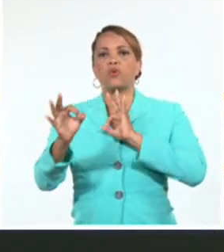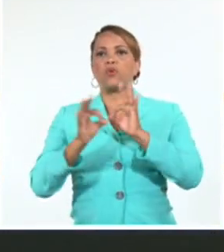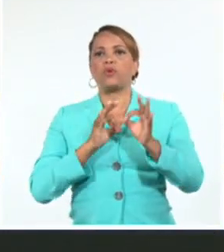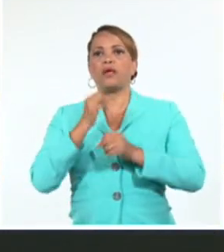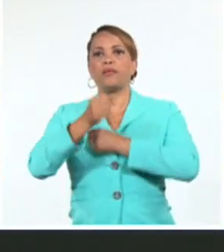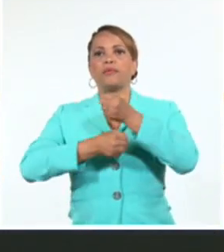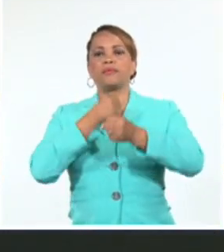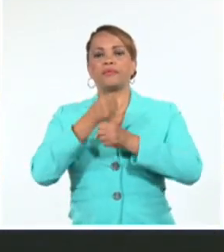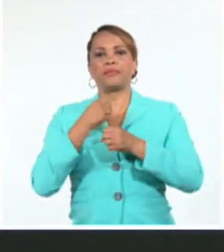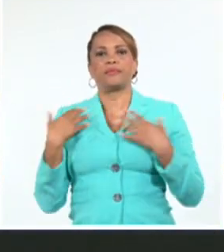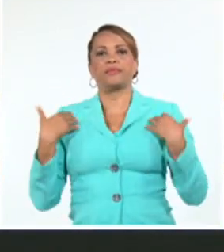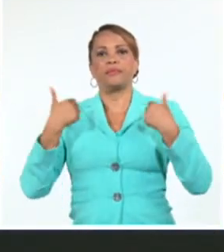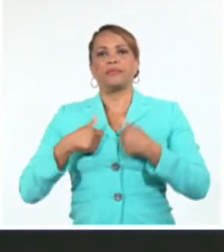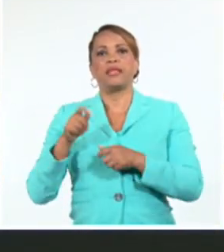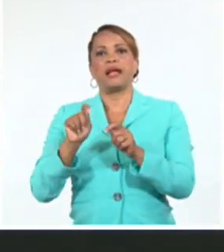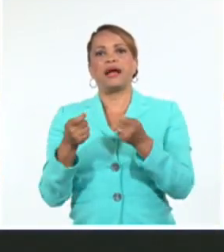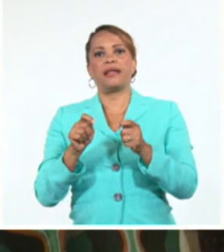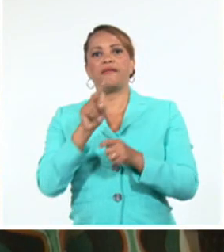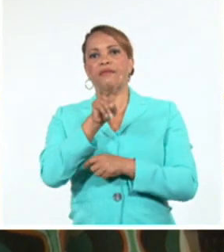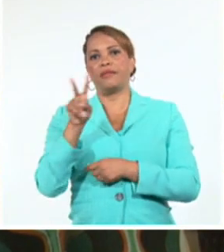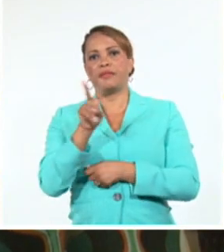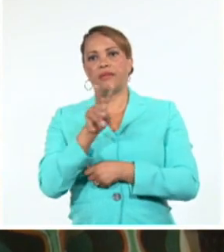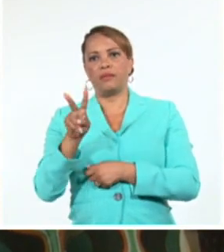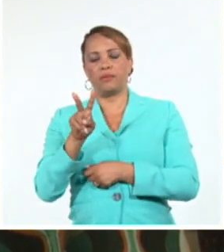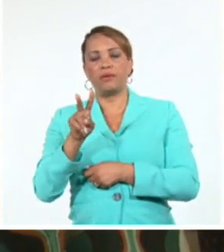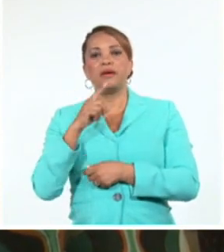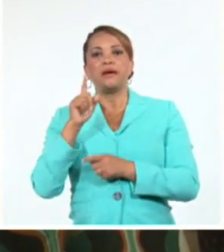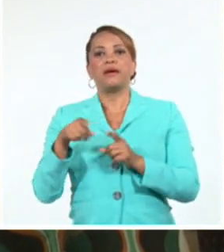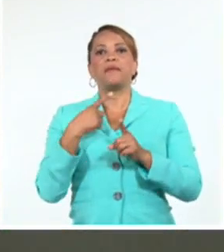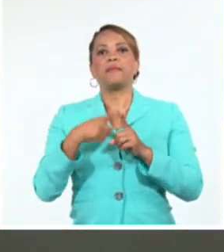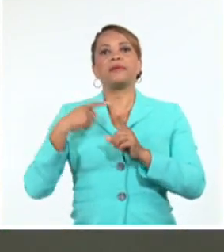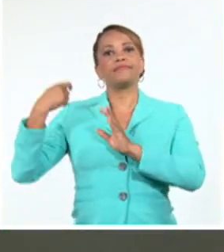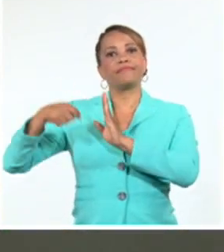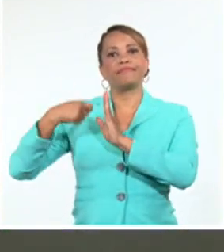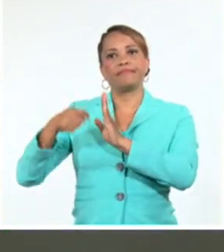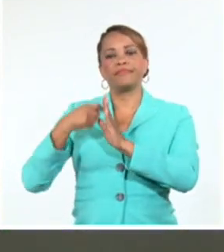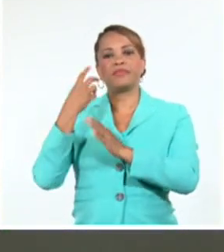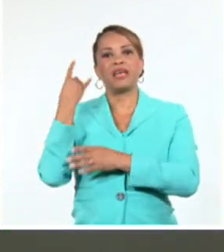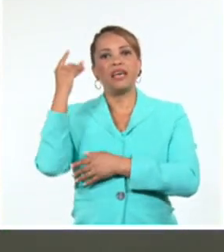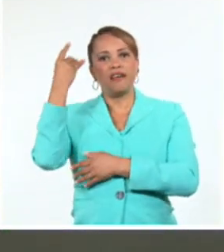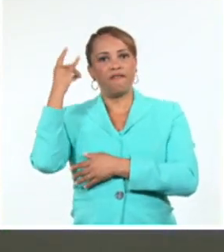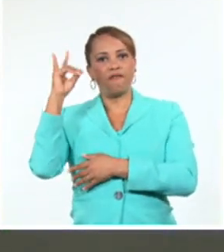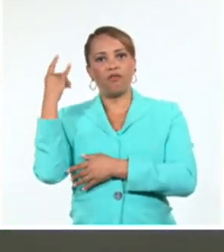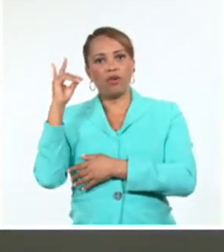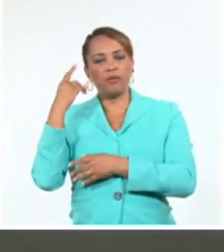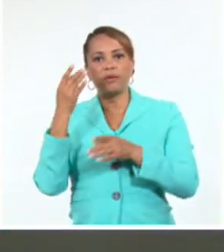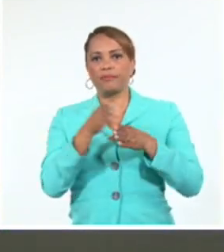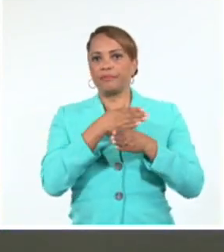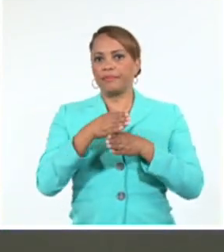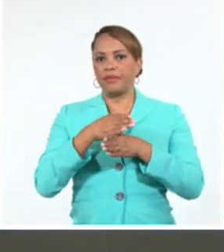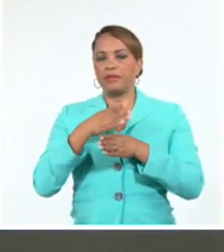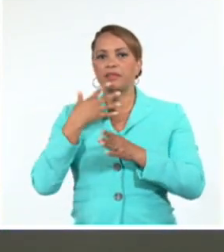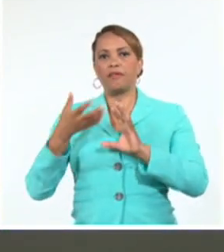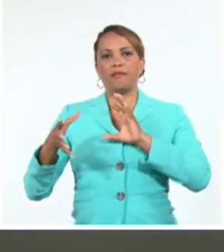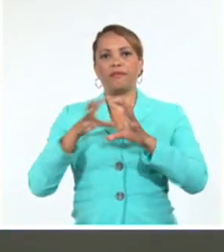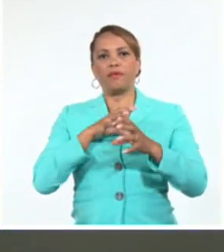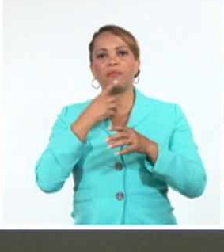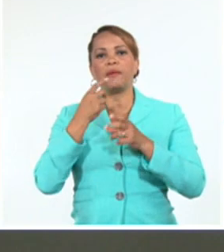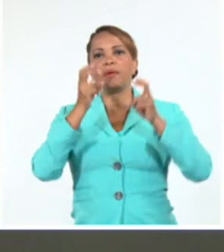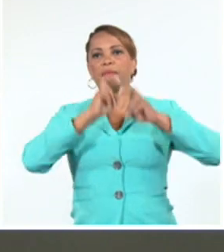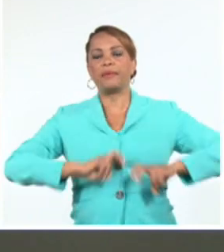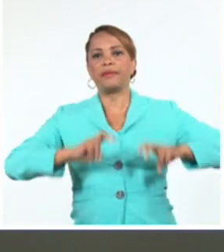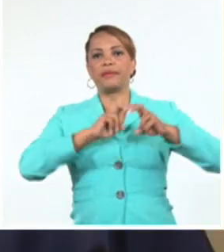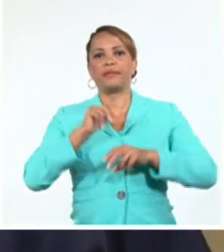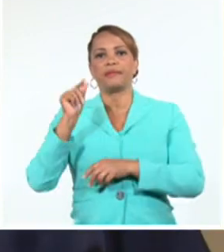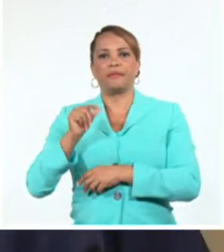del director general del Canal 22, Pablo Granados, y Cinemateca de Bolivia, Acervos, Preservación y Difusión, por la investigadora